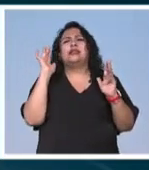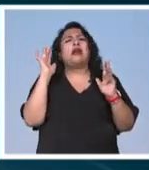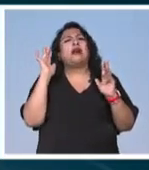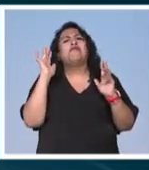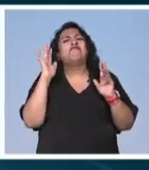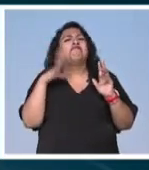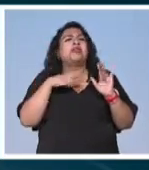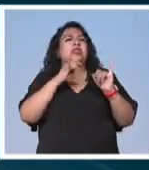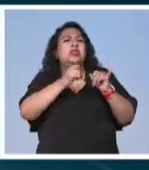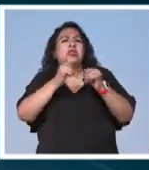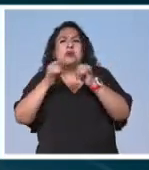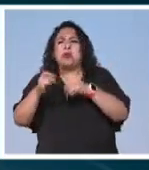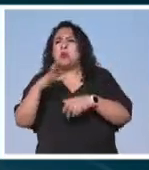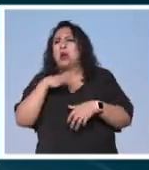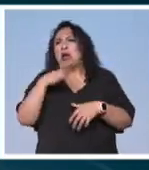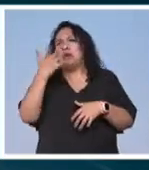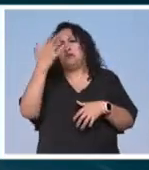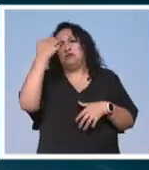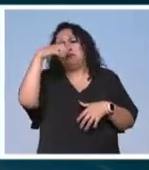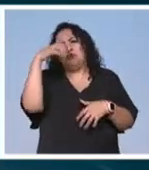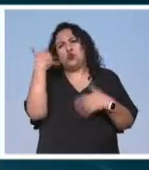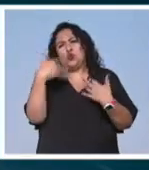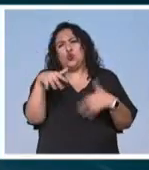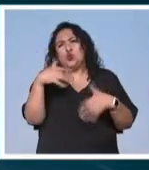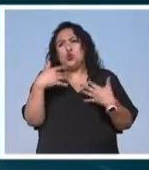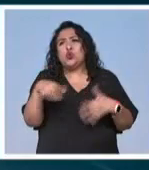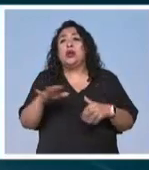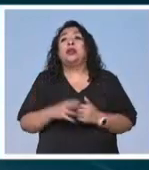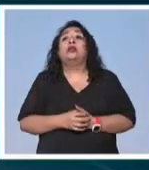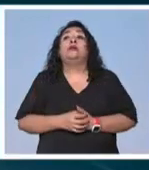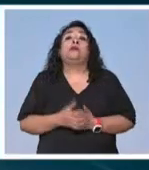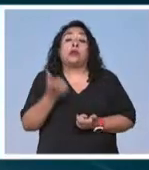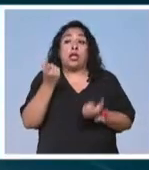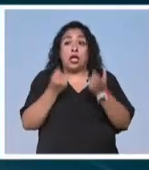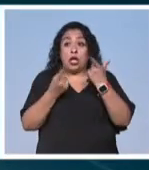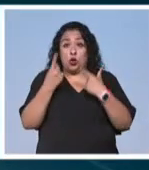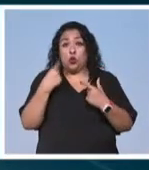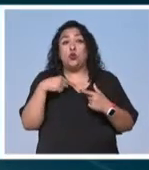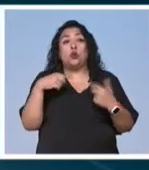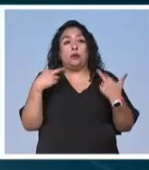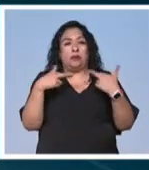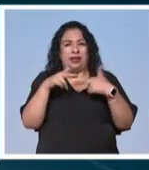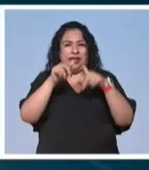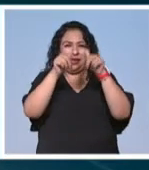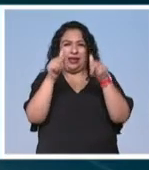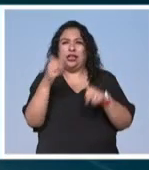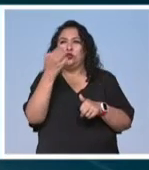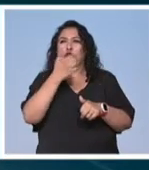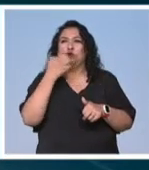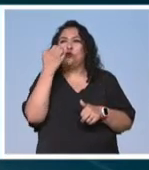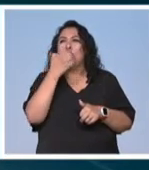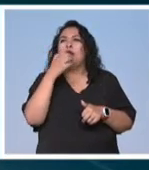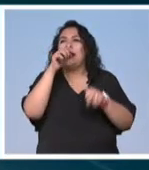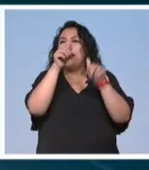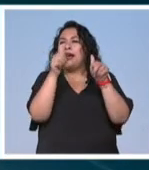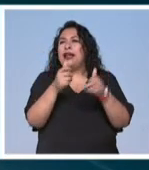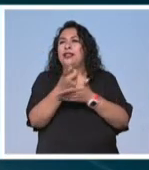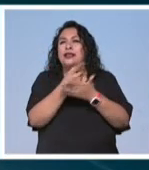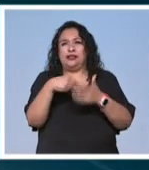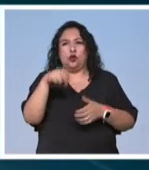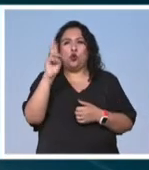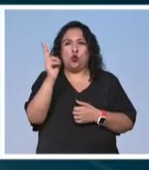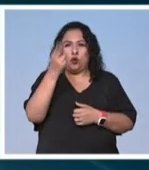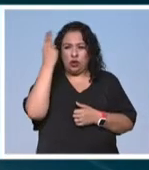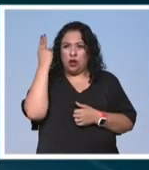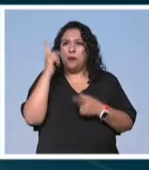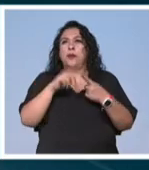de manera individual tienen una larga trayectoria algunos son maestros de artes en la facultad de artes y diseño de aquí de la UNAM